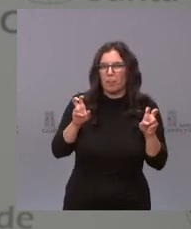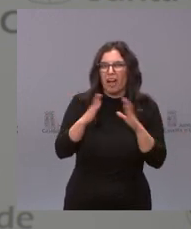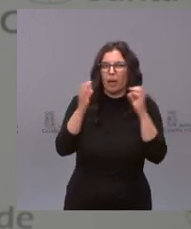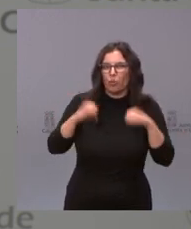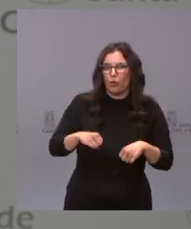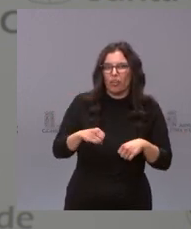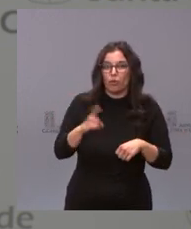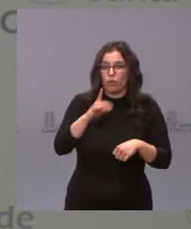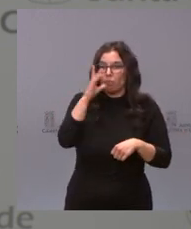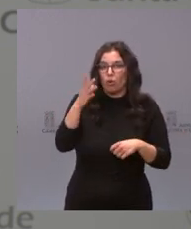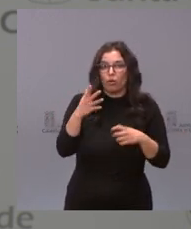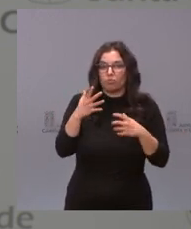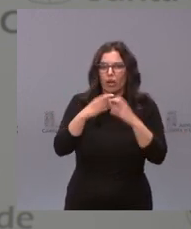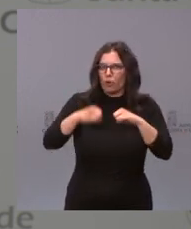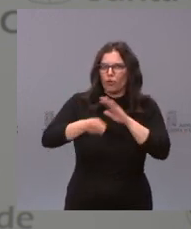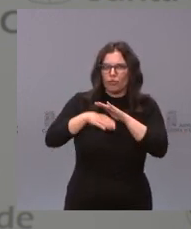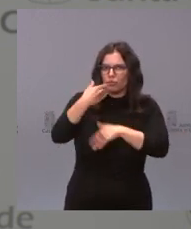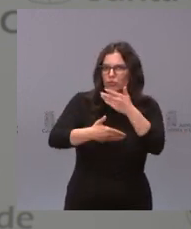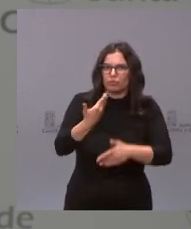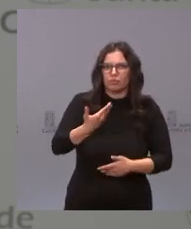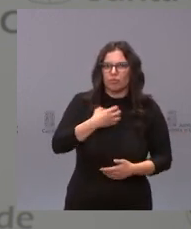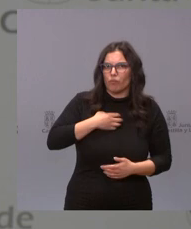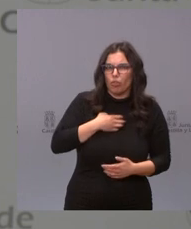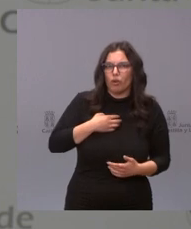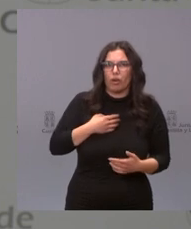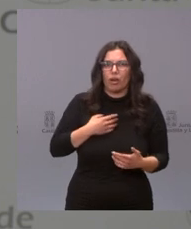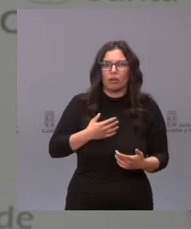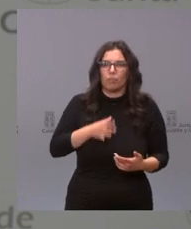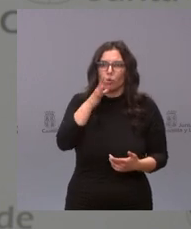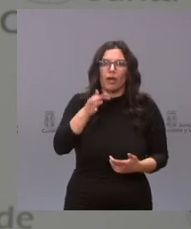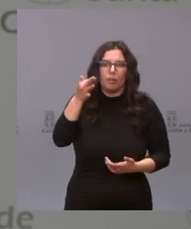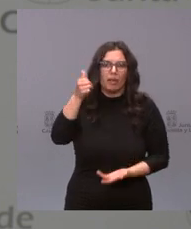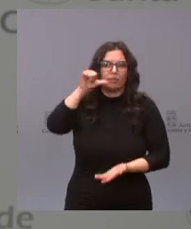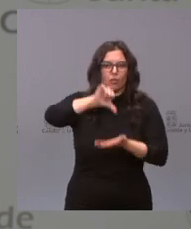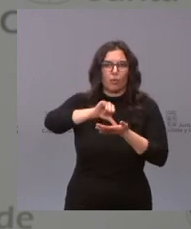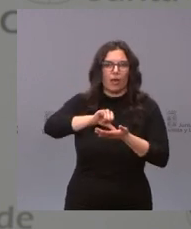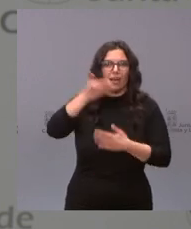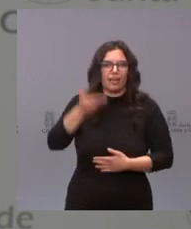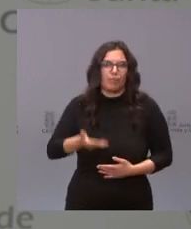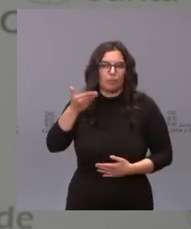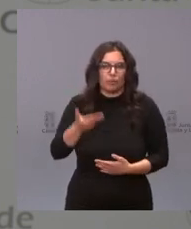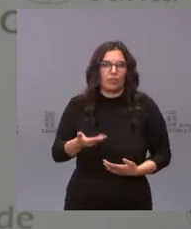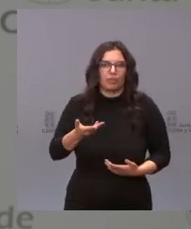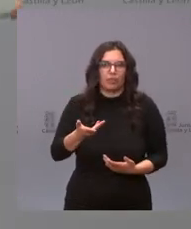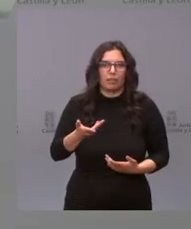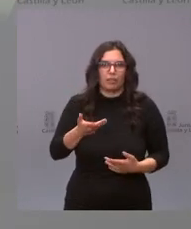acuerdo que funciona que tira para adelante y que sea una ciudad además muy muy relevante no solo para Castilla y León sino para toda España